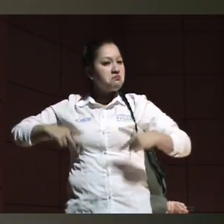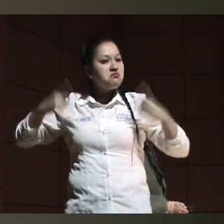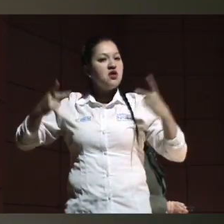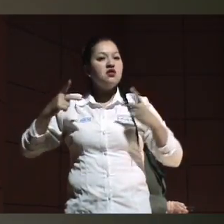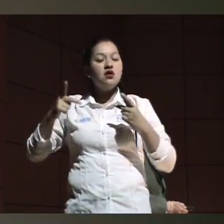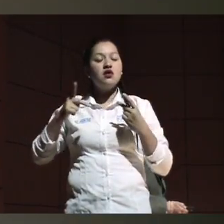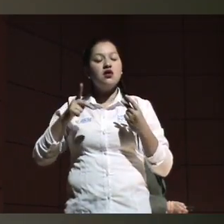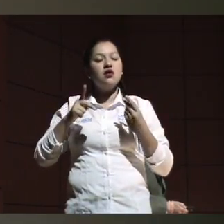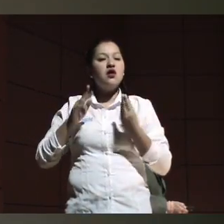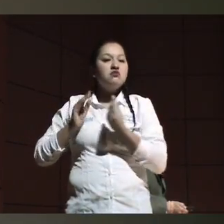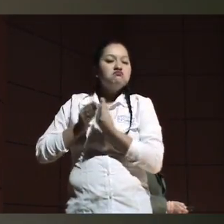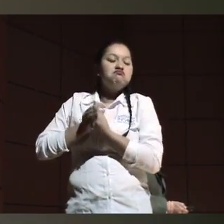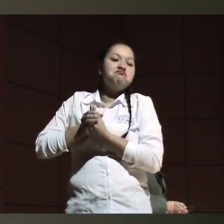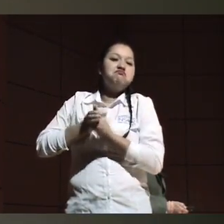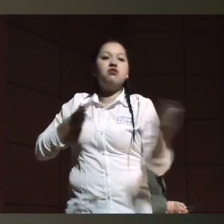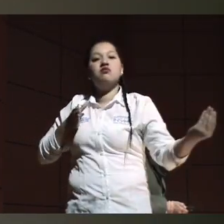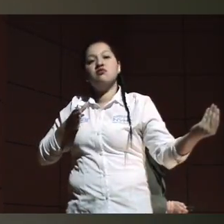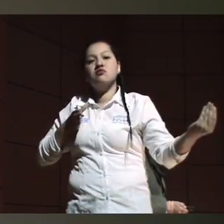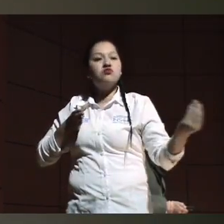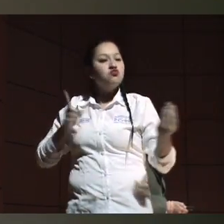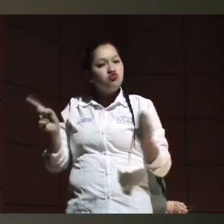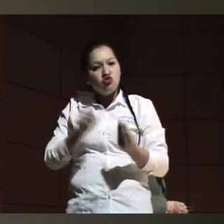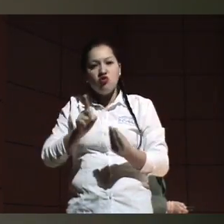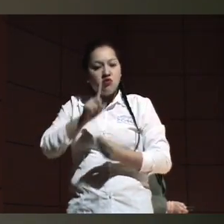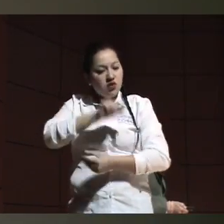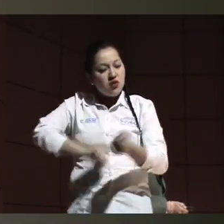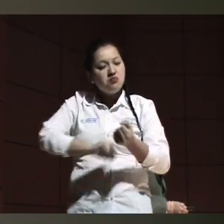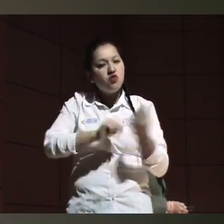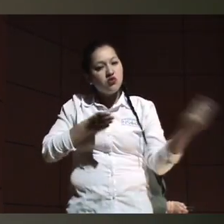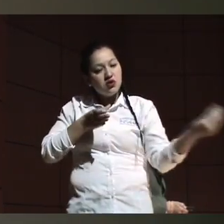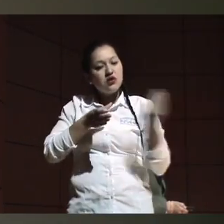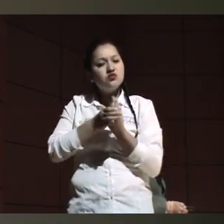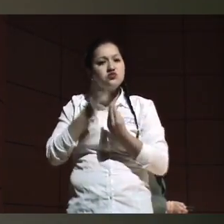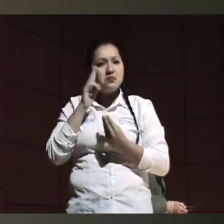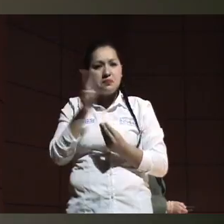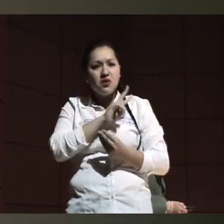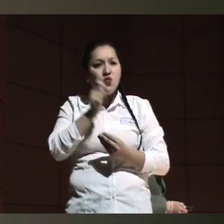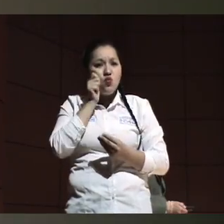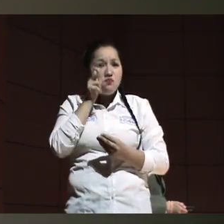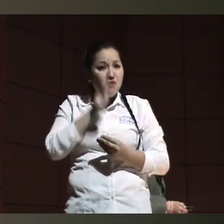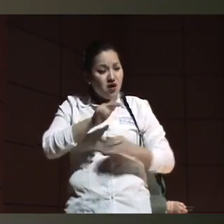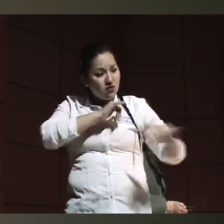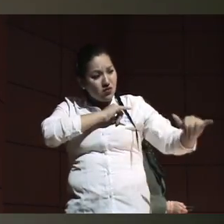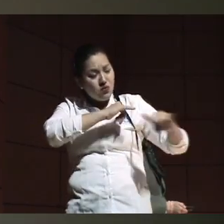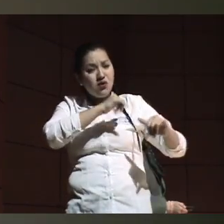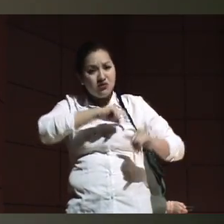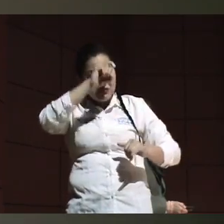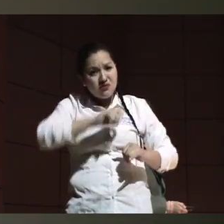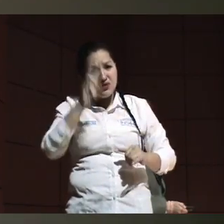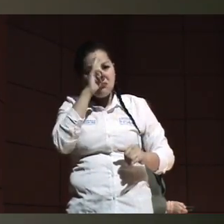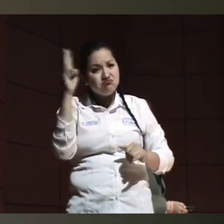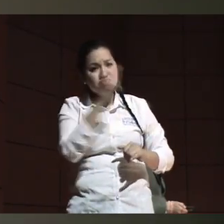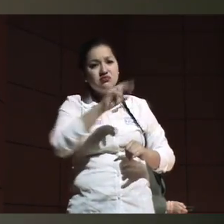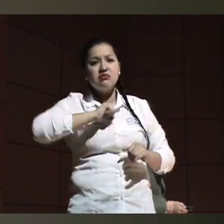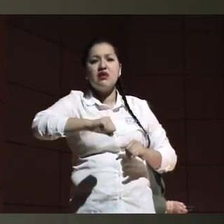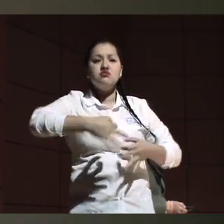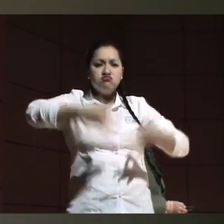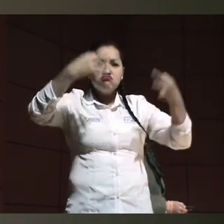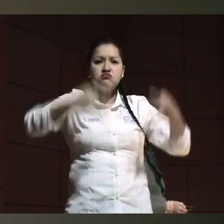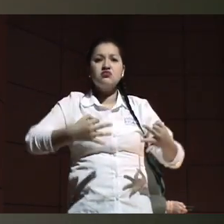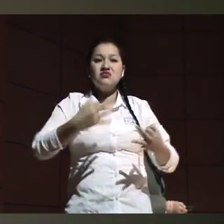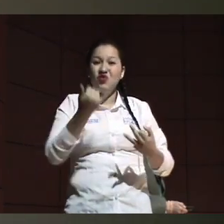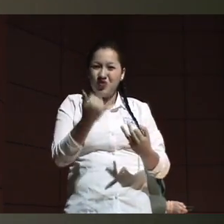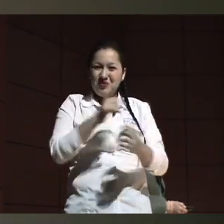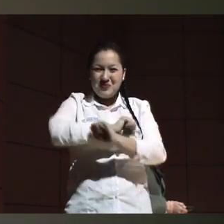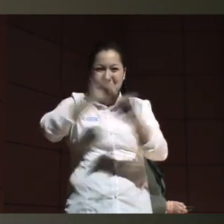exclusión social, a que los pacientes con ELA sean considerados como seres humanos y que se les respete sus derechos como esta